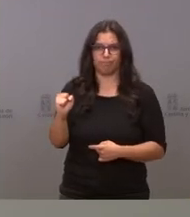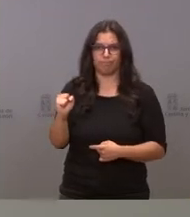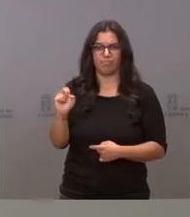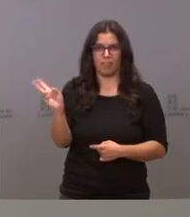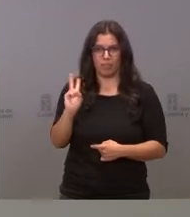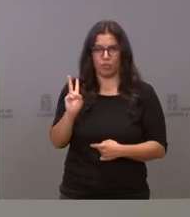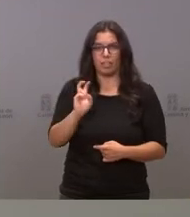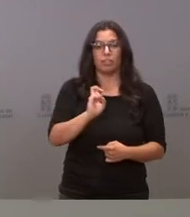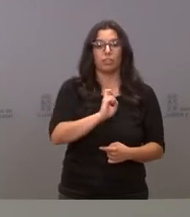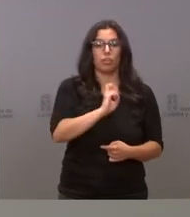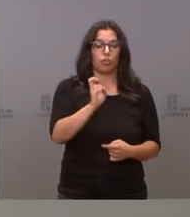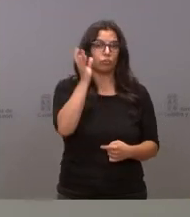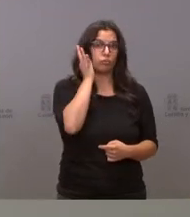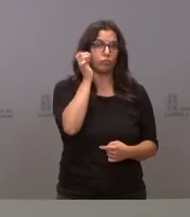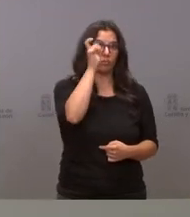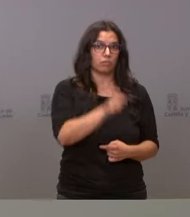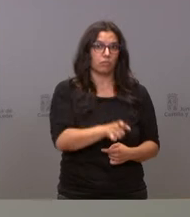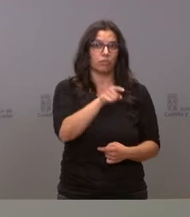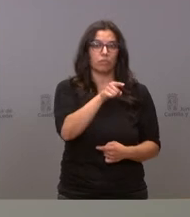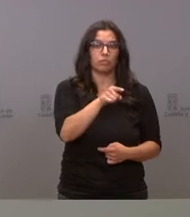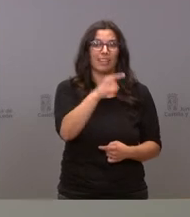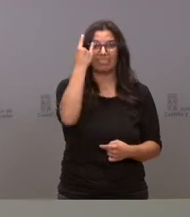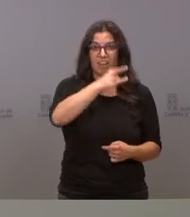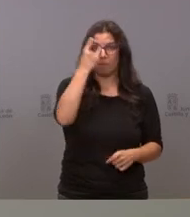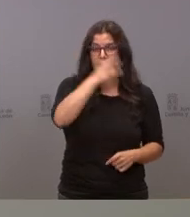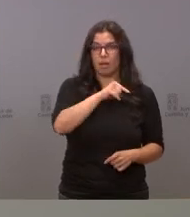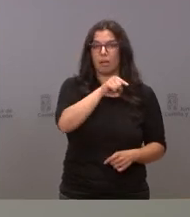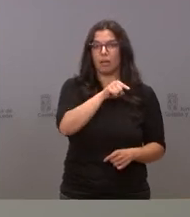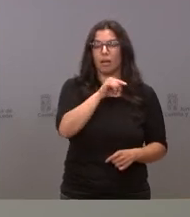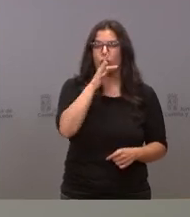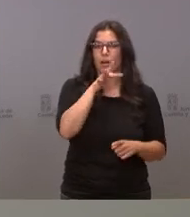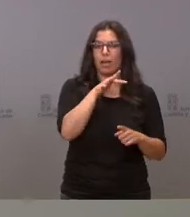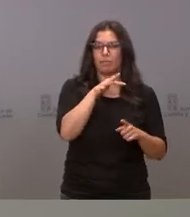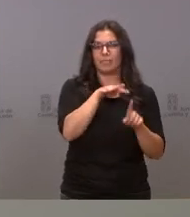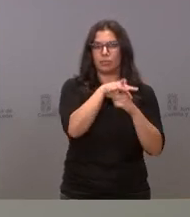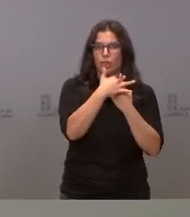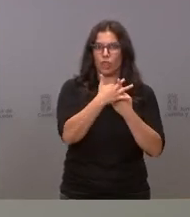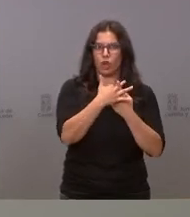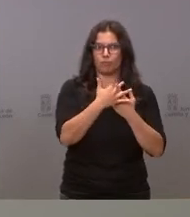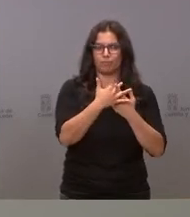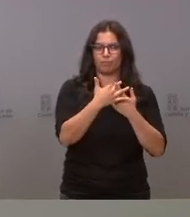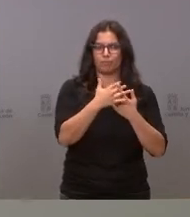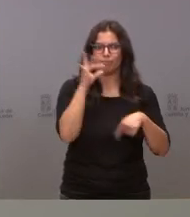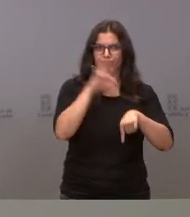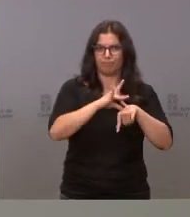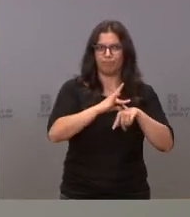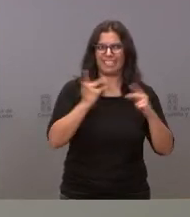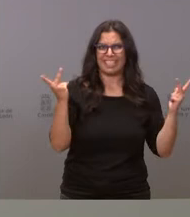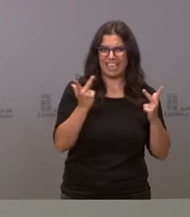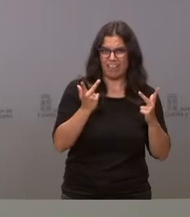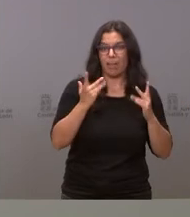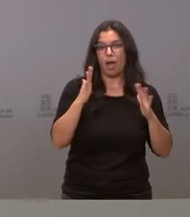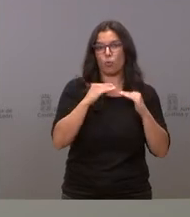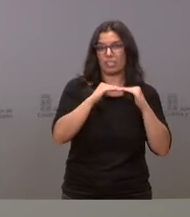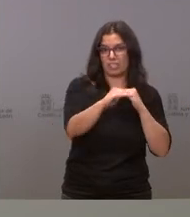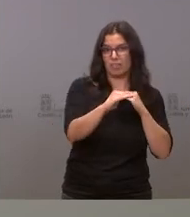Valladolid y la otra persona que está en Salamanca, que está en una situación crítica, está estable, ha